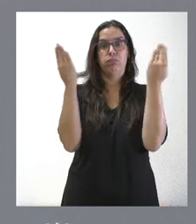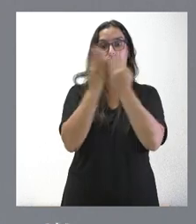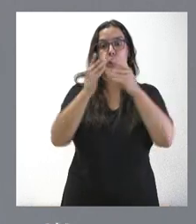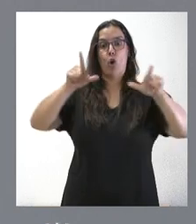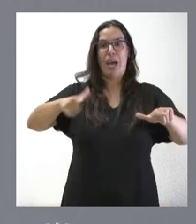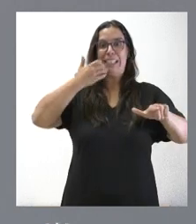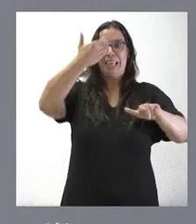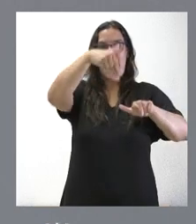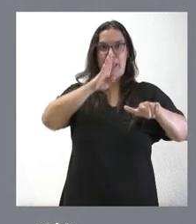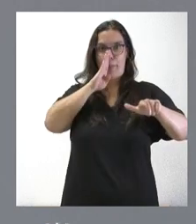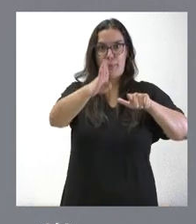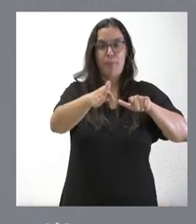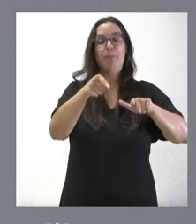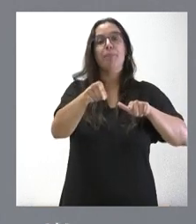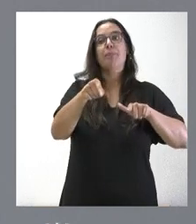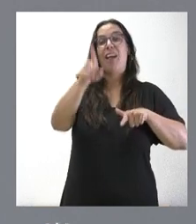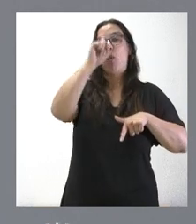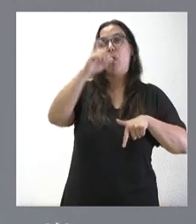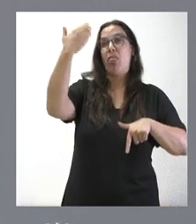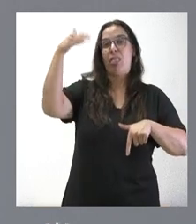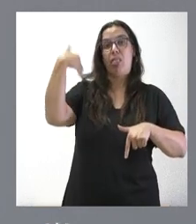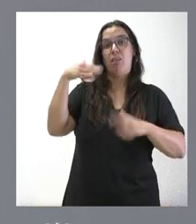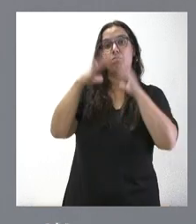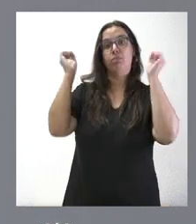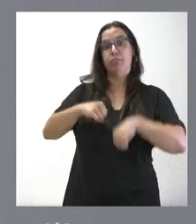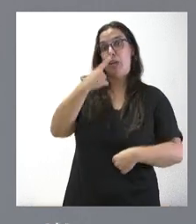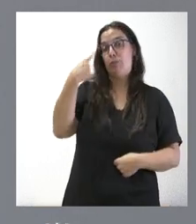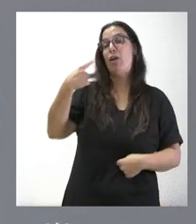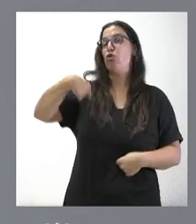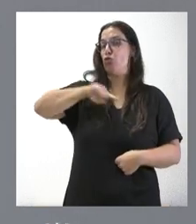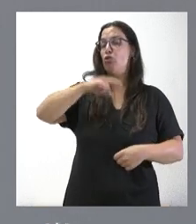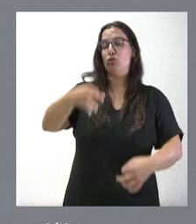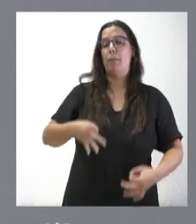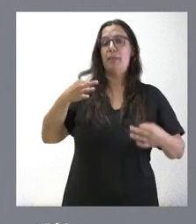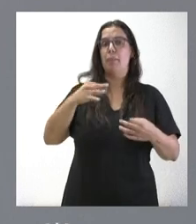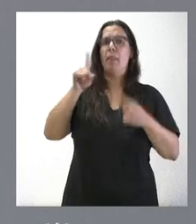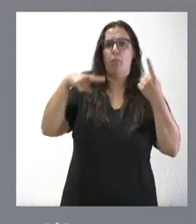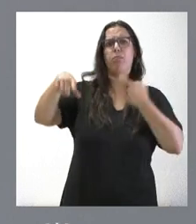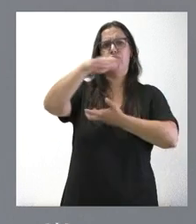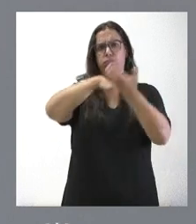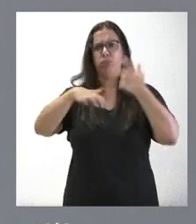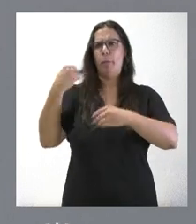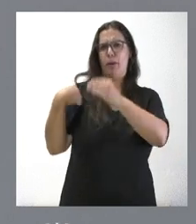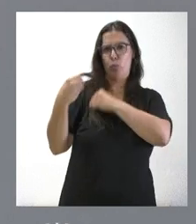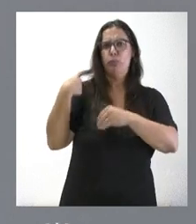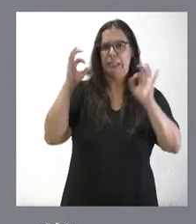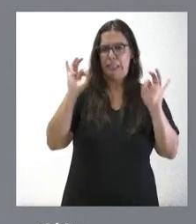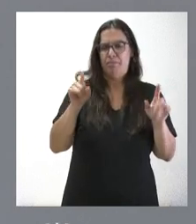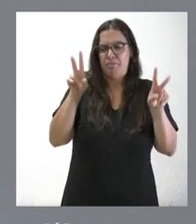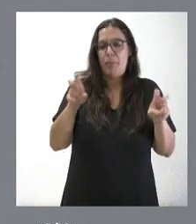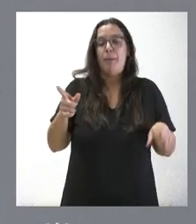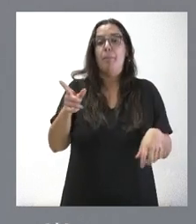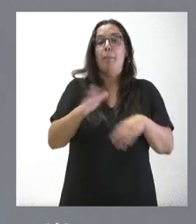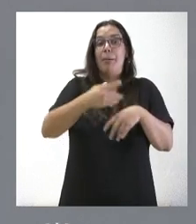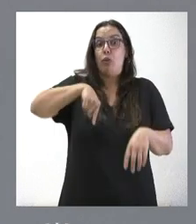calle. Saben ustedes que esto que se acordó hace un año, nosotros siempre dijimos y generó mucho debate y ustedes preguntaron en alguna ocasión, que para nosotros